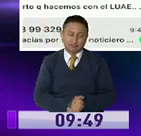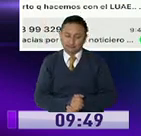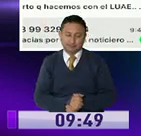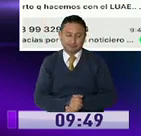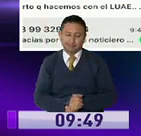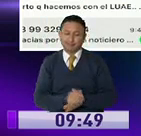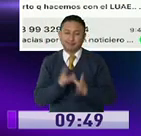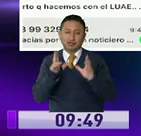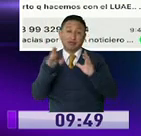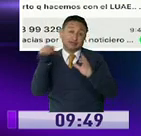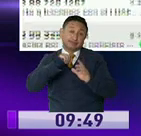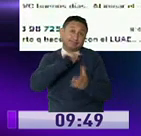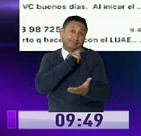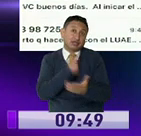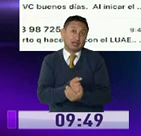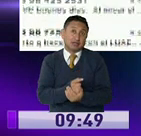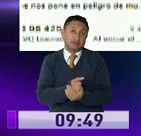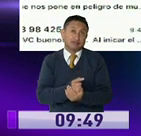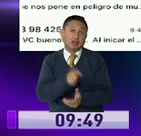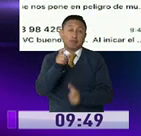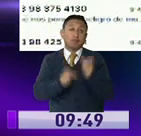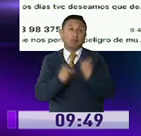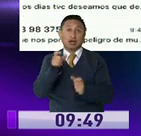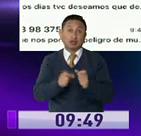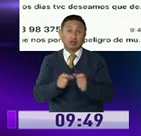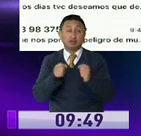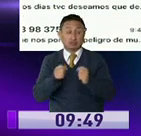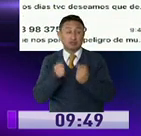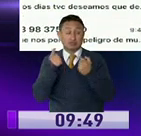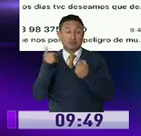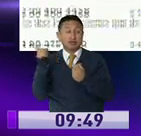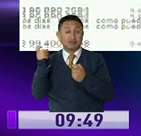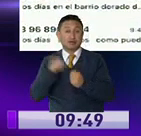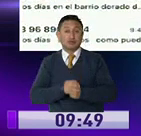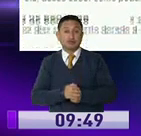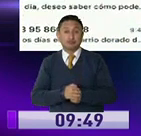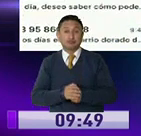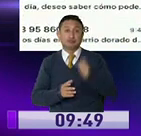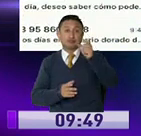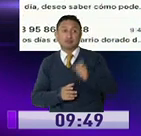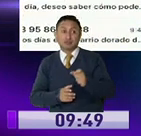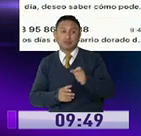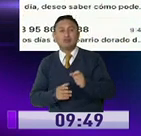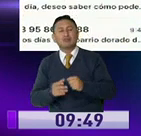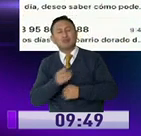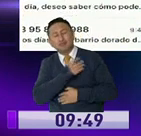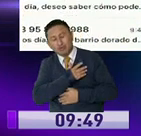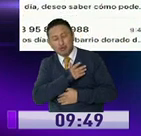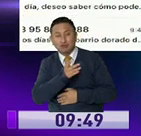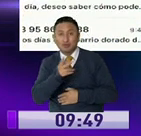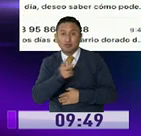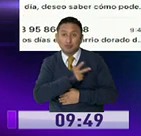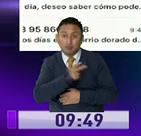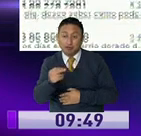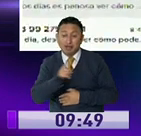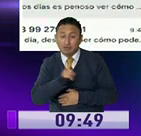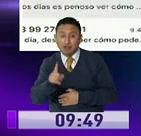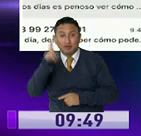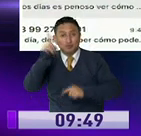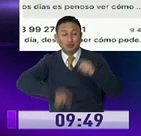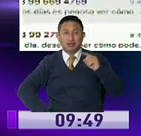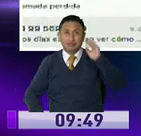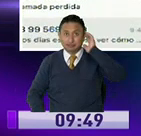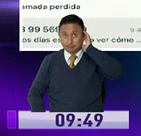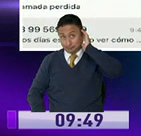es, sí, o Hay que seguir haciendo controles y hay que llamar a la conciencia de la ciudadanía, que no puede salir, no puede salir. Buenos